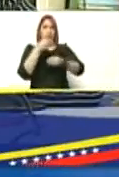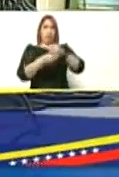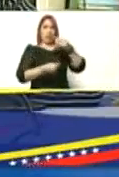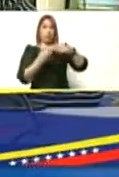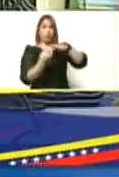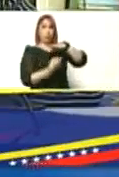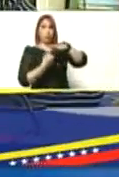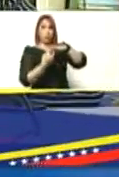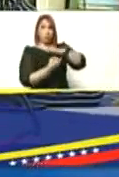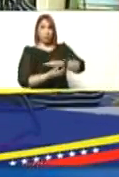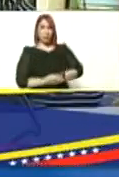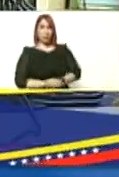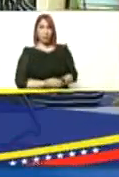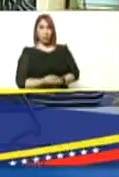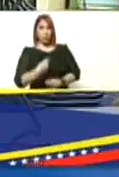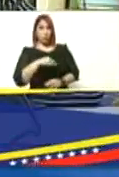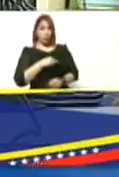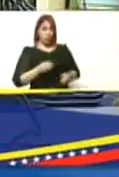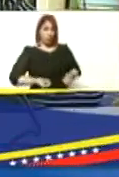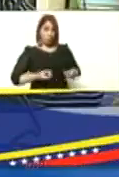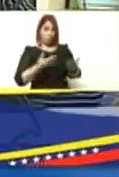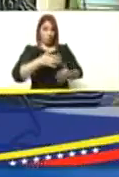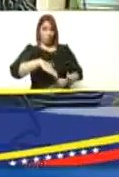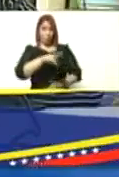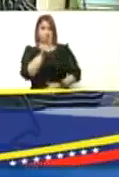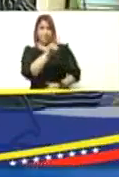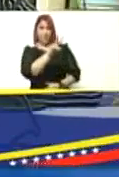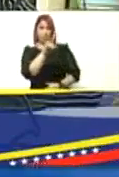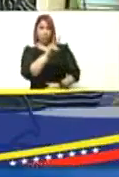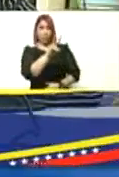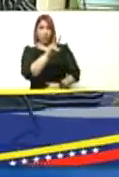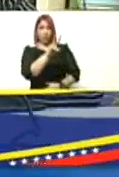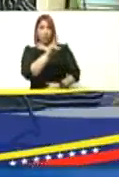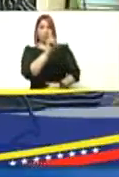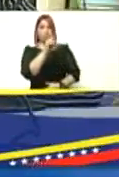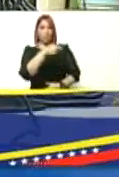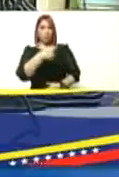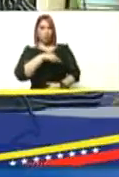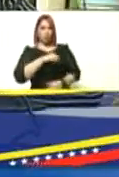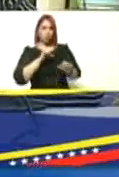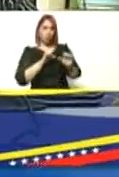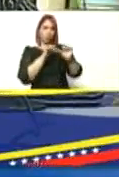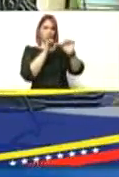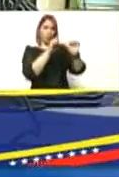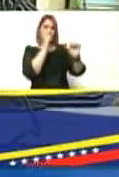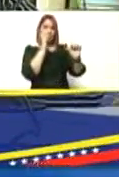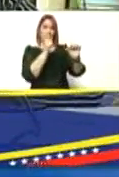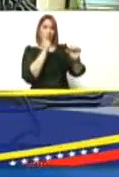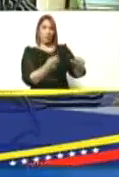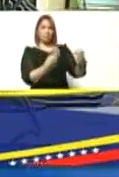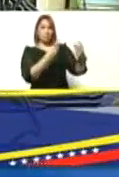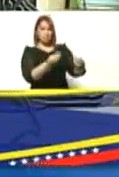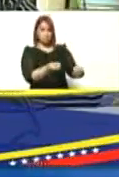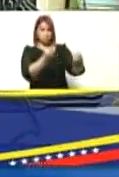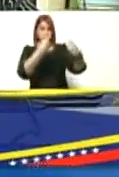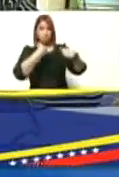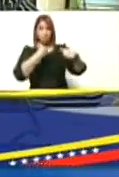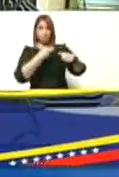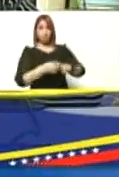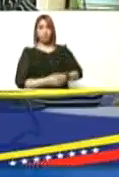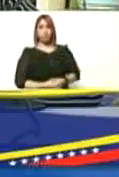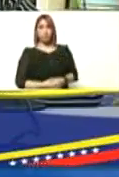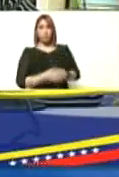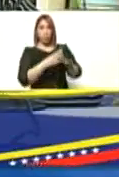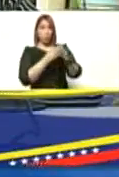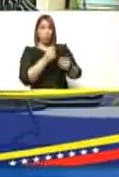instituciones que estamos entregando a nivel nacional y que por supuesto vamos a seguir con esta tarea que usted nos asignó a